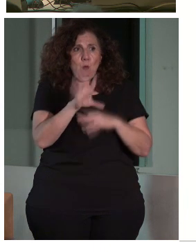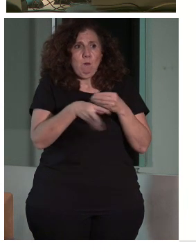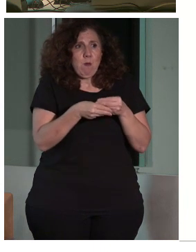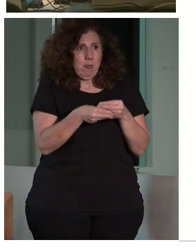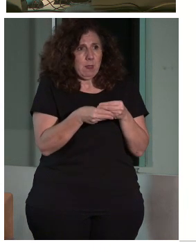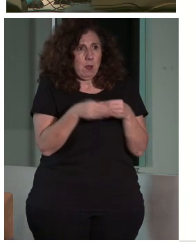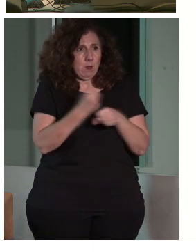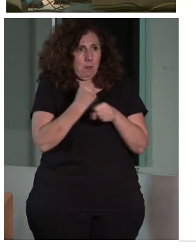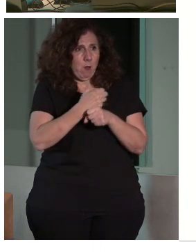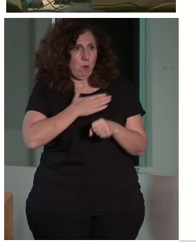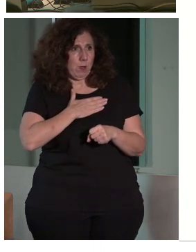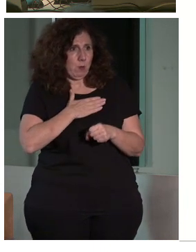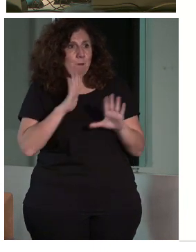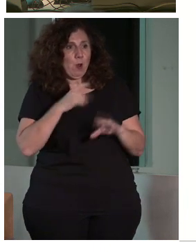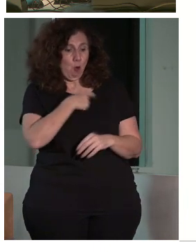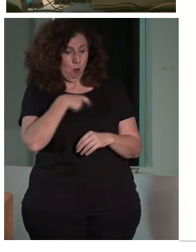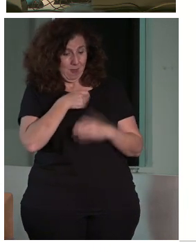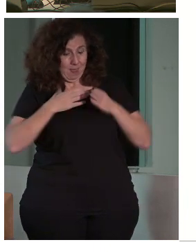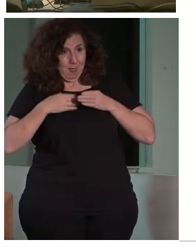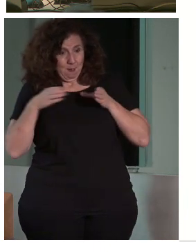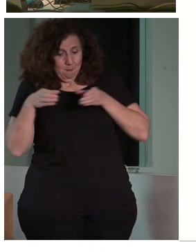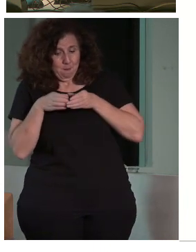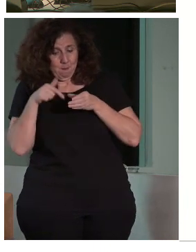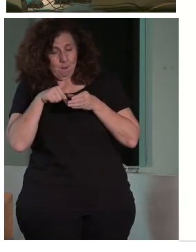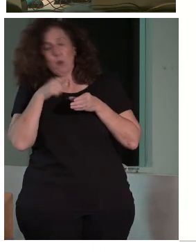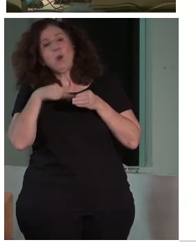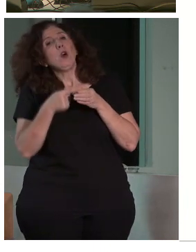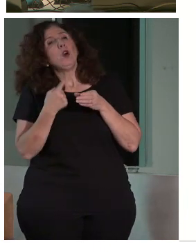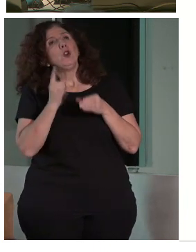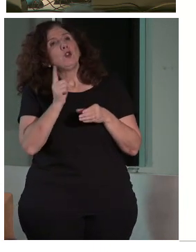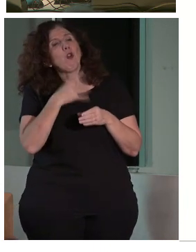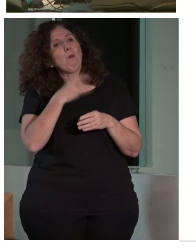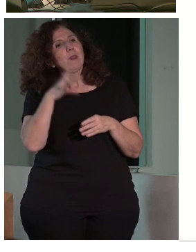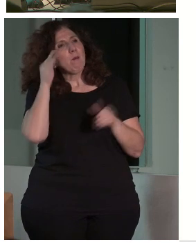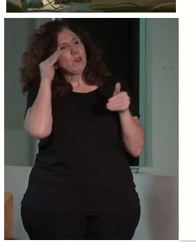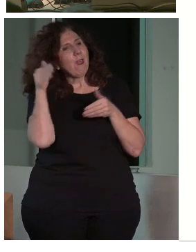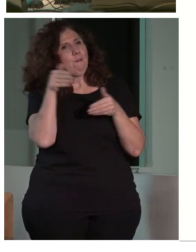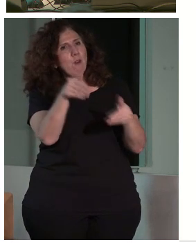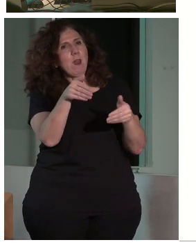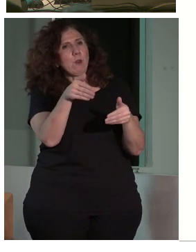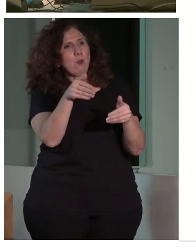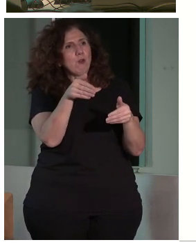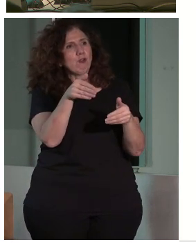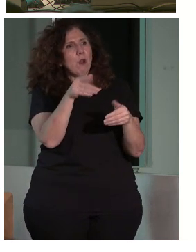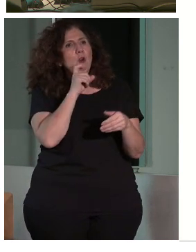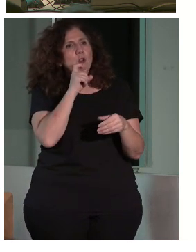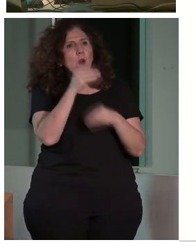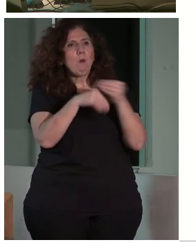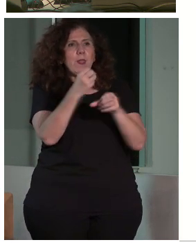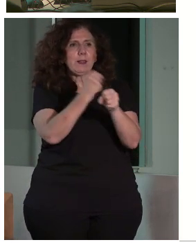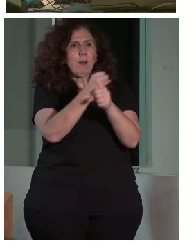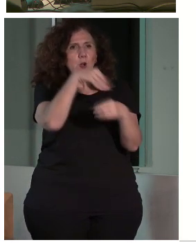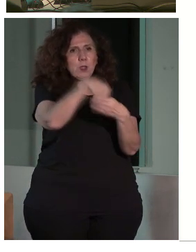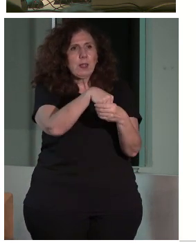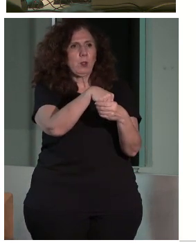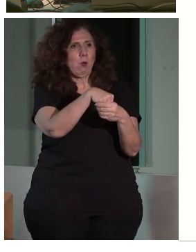nosotros en este comité solamente podíamos enfocarnos en criterios de intervención arquitectónica, ¿de